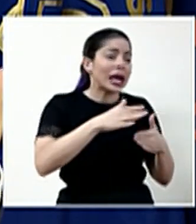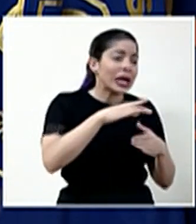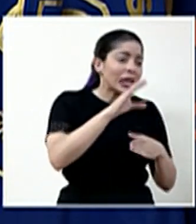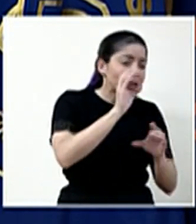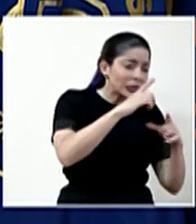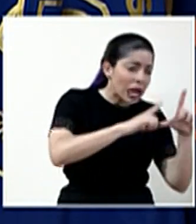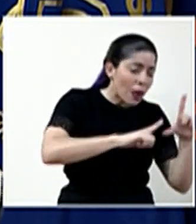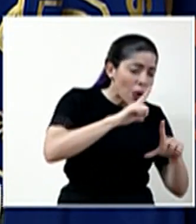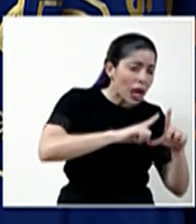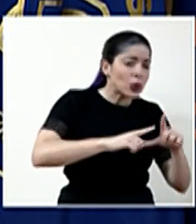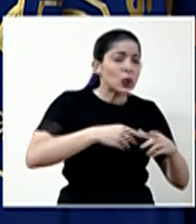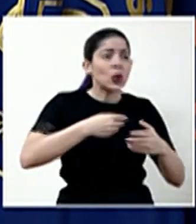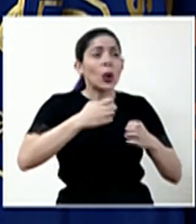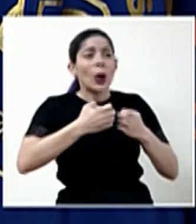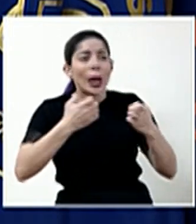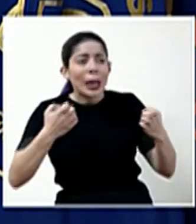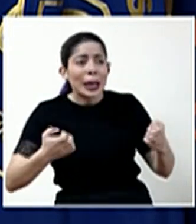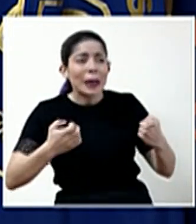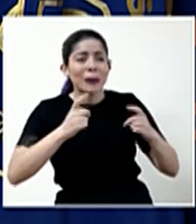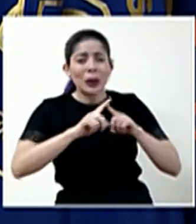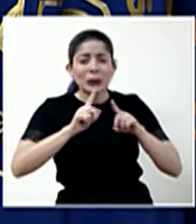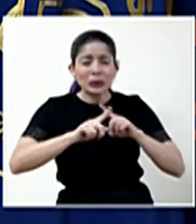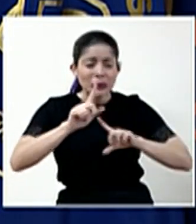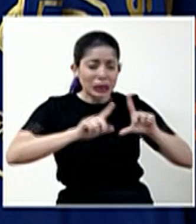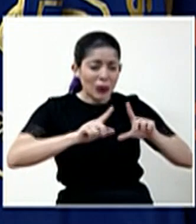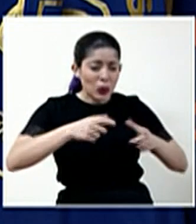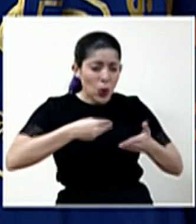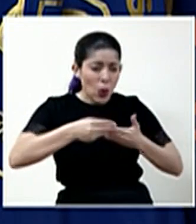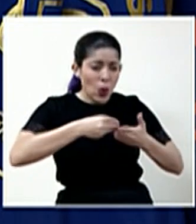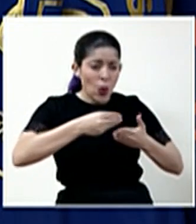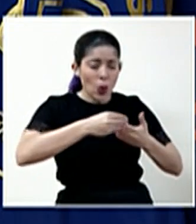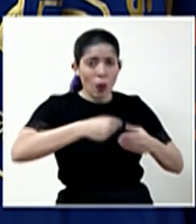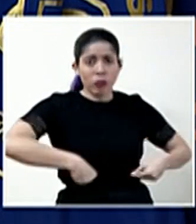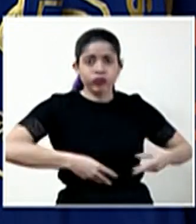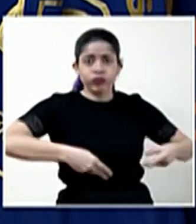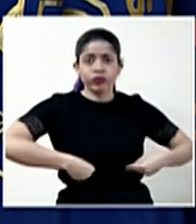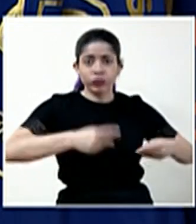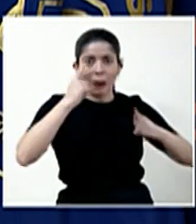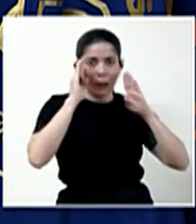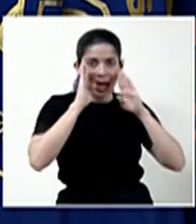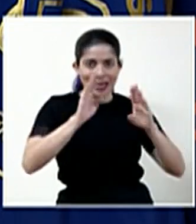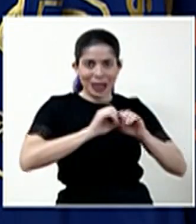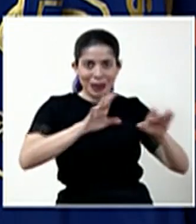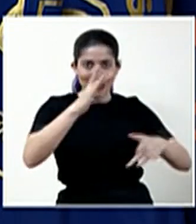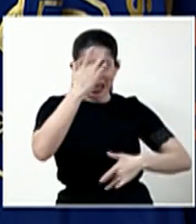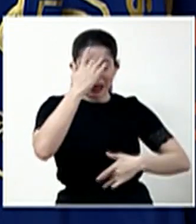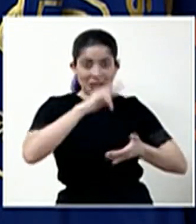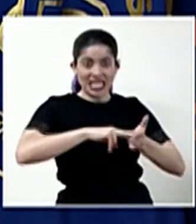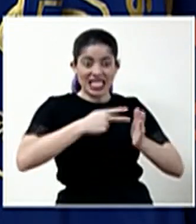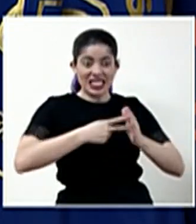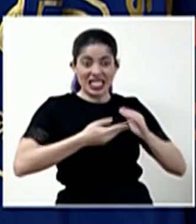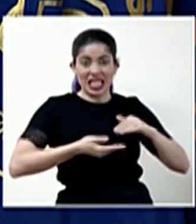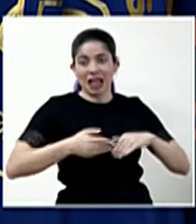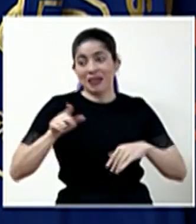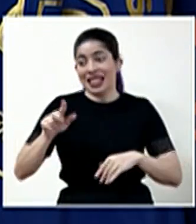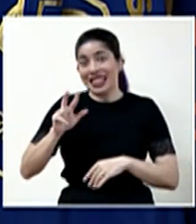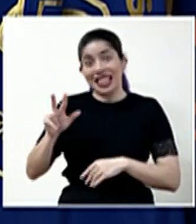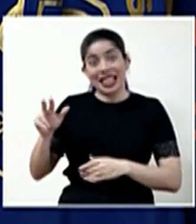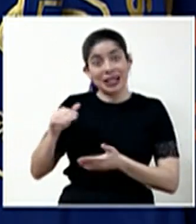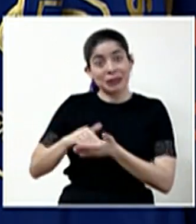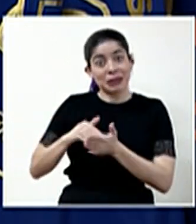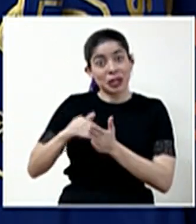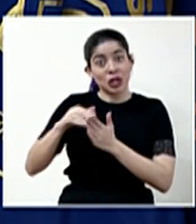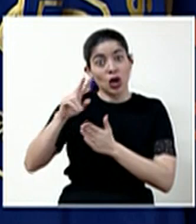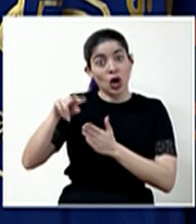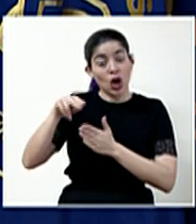detección, en equipo duradero, de todo tipo, para atender la pandemia. Eso obviamente excede los 33 mil millones